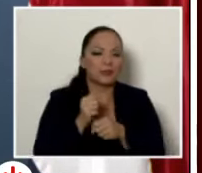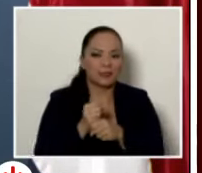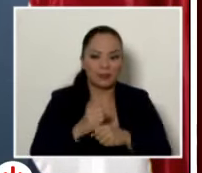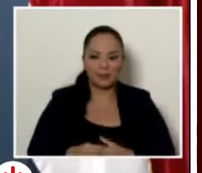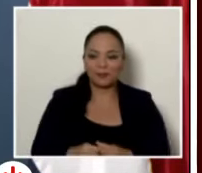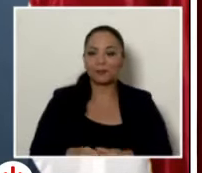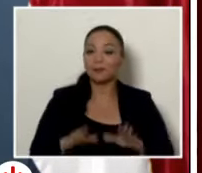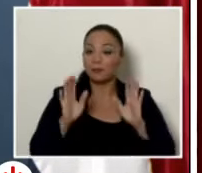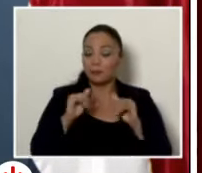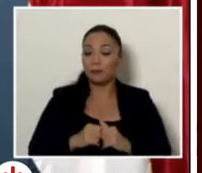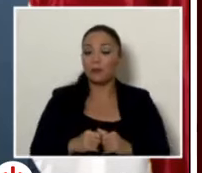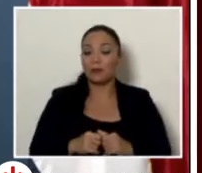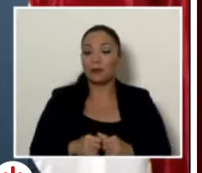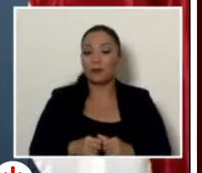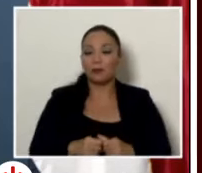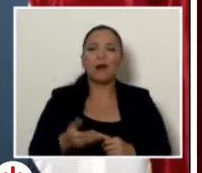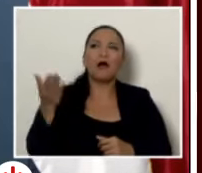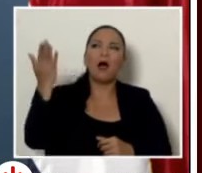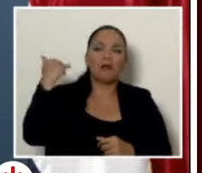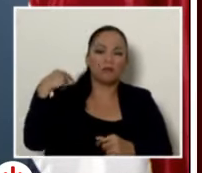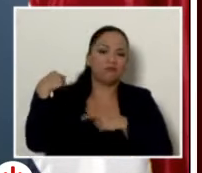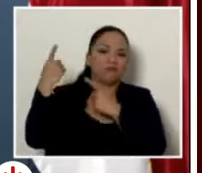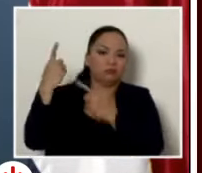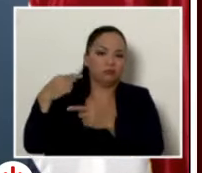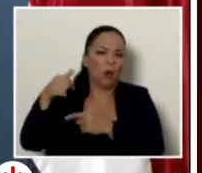a hacer como ha sido la tradición en Costa Rica